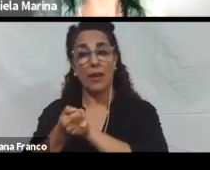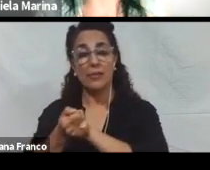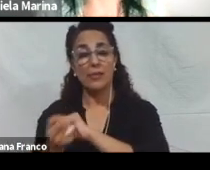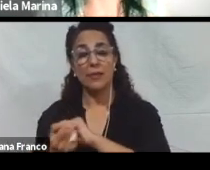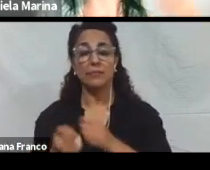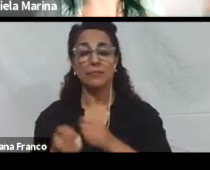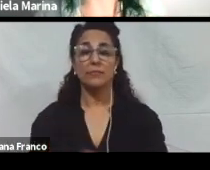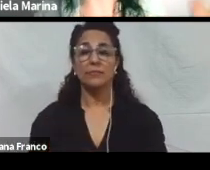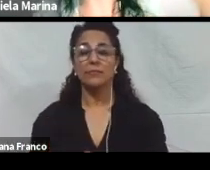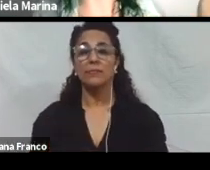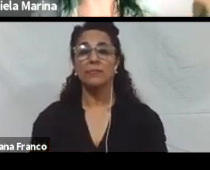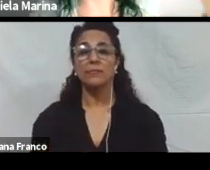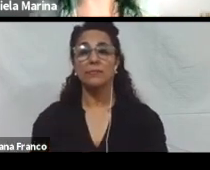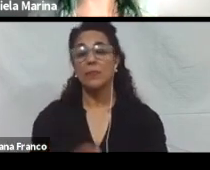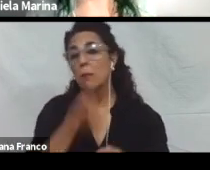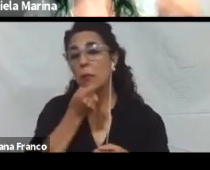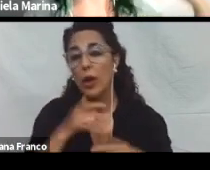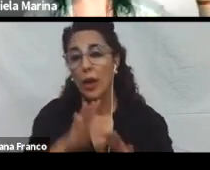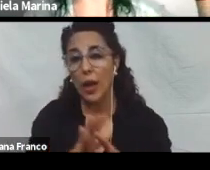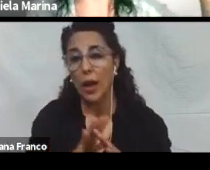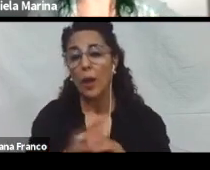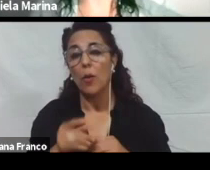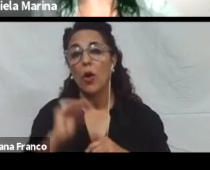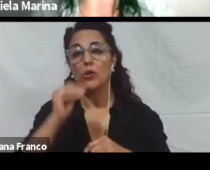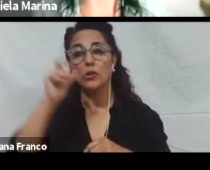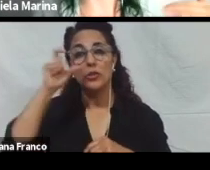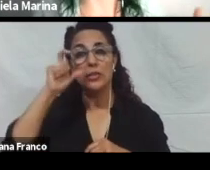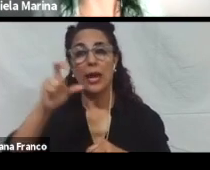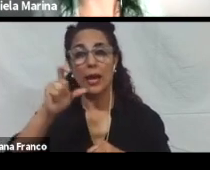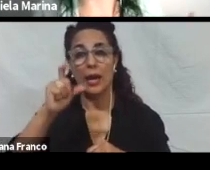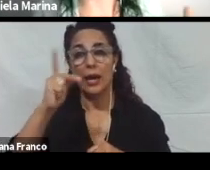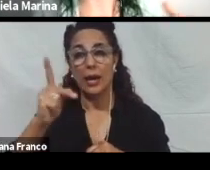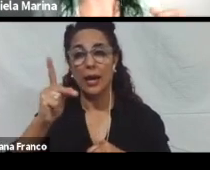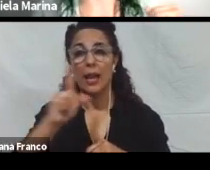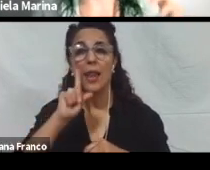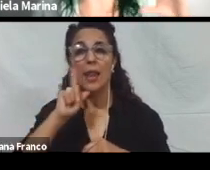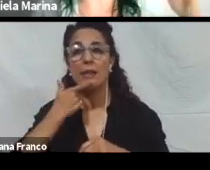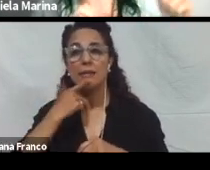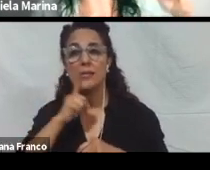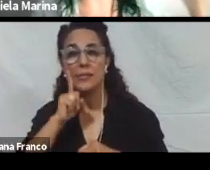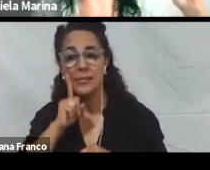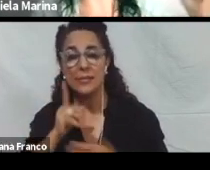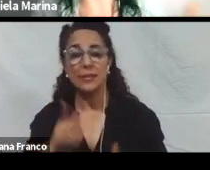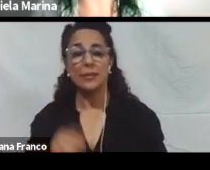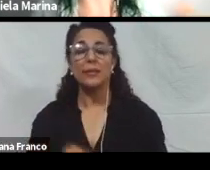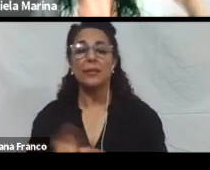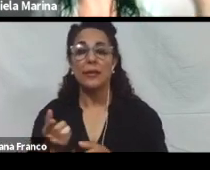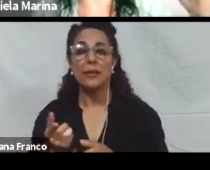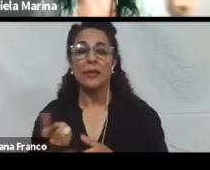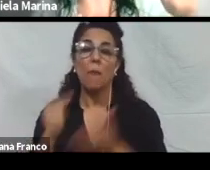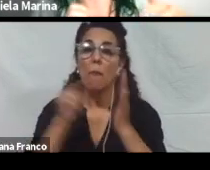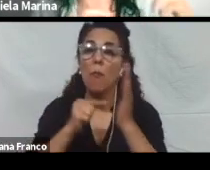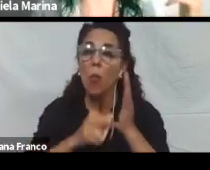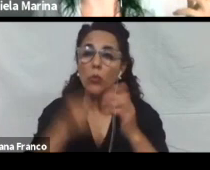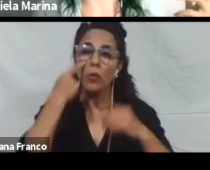utilizar listas tipo checklist, con los pasos para realizar una tarea, e incorporar puntos de verificación para